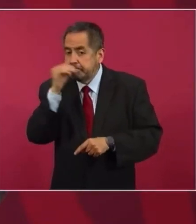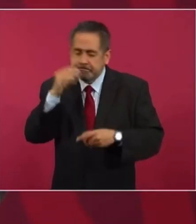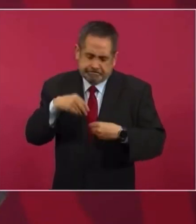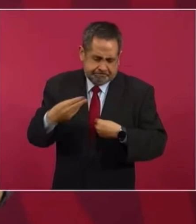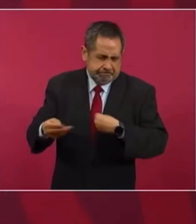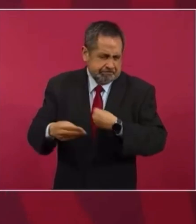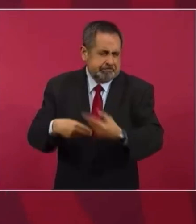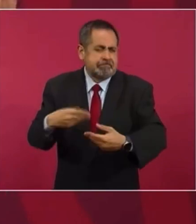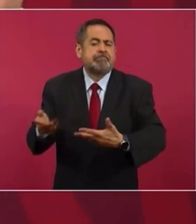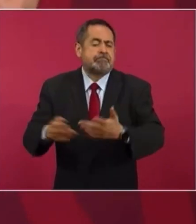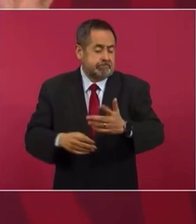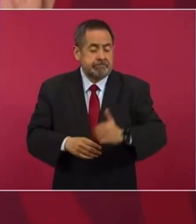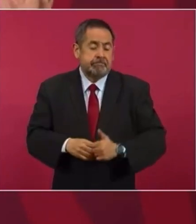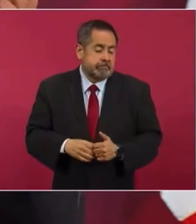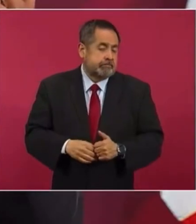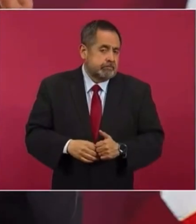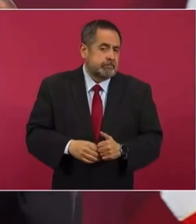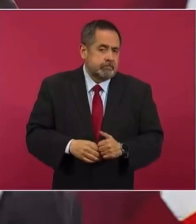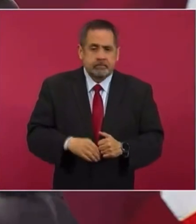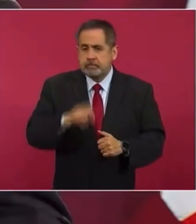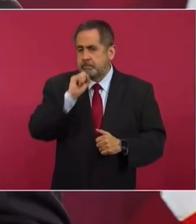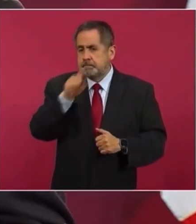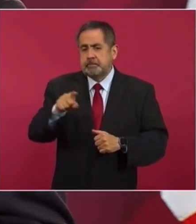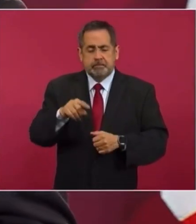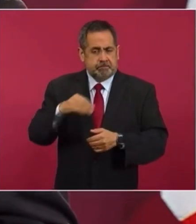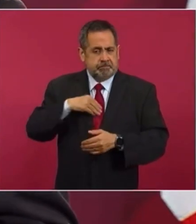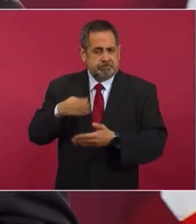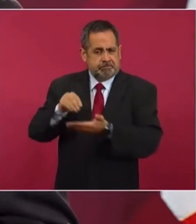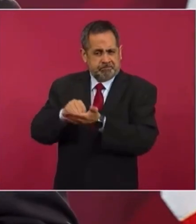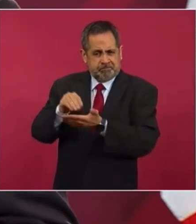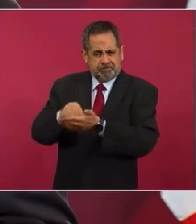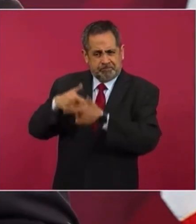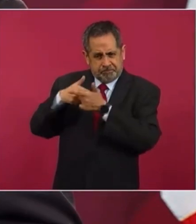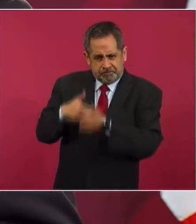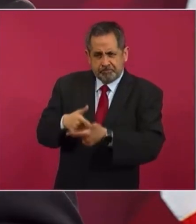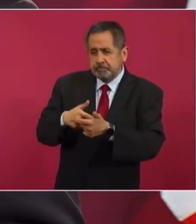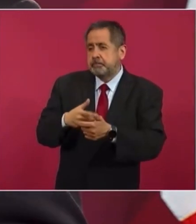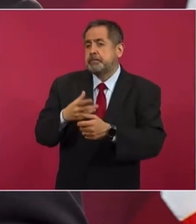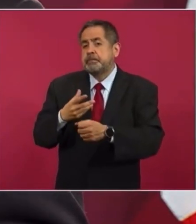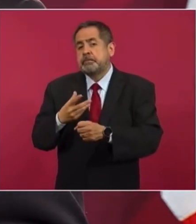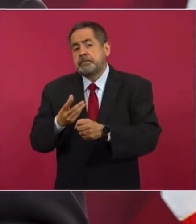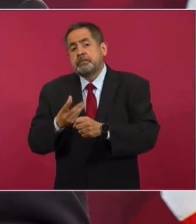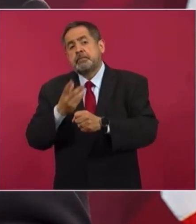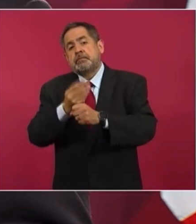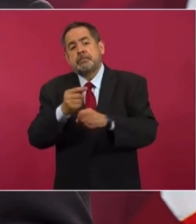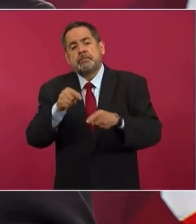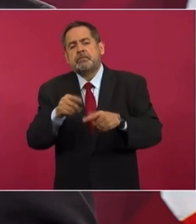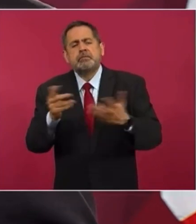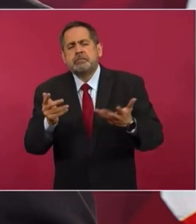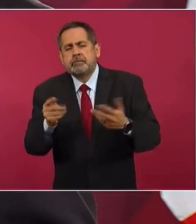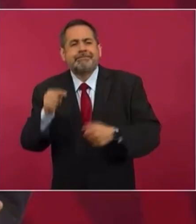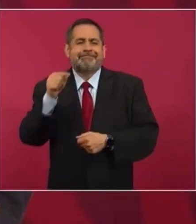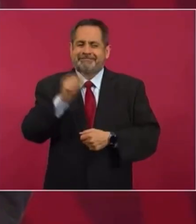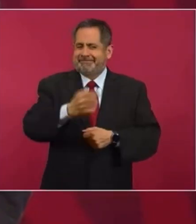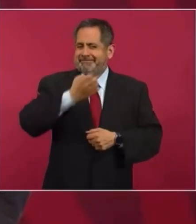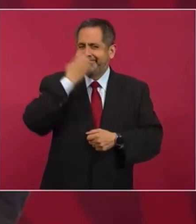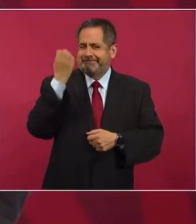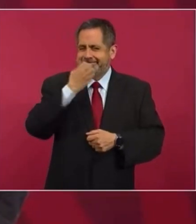Vamos a seguir rehabilitando las escuelas,